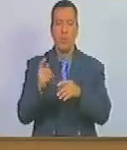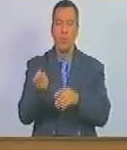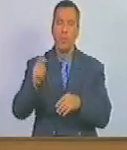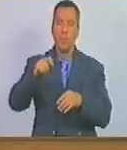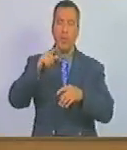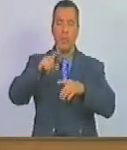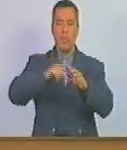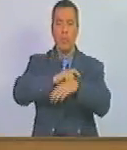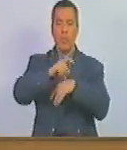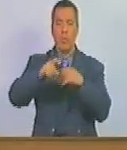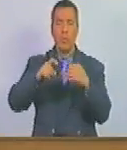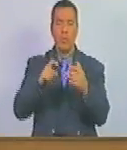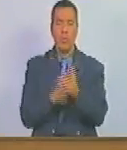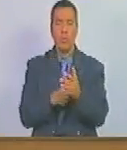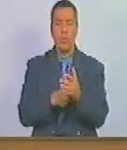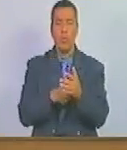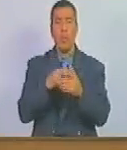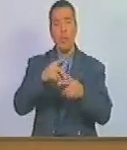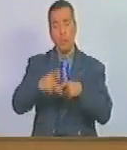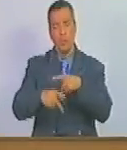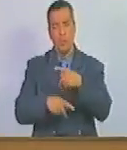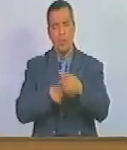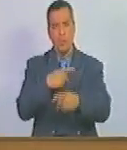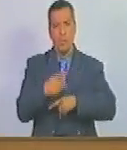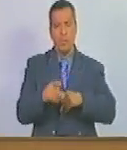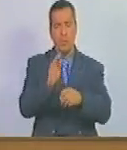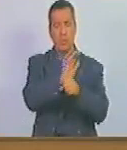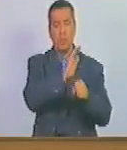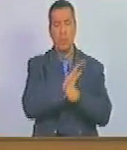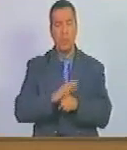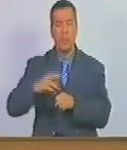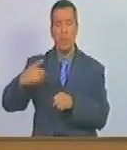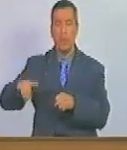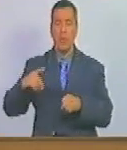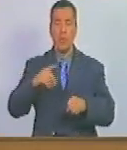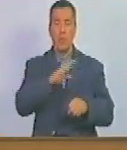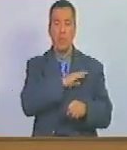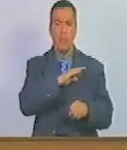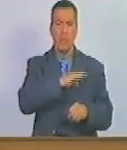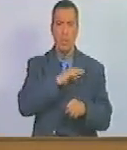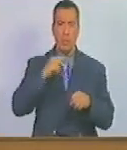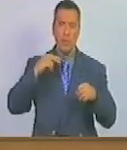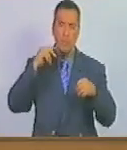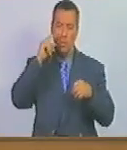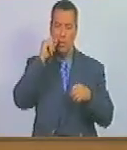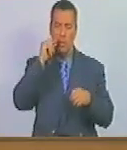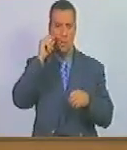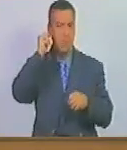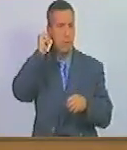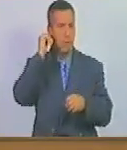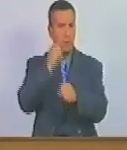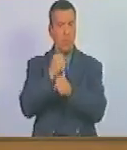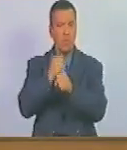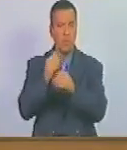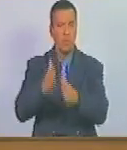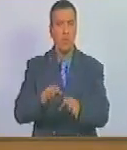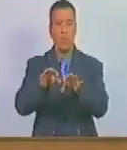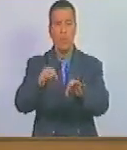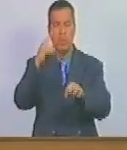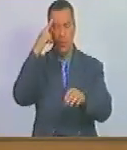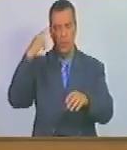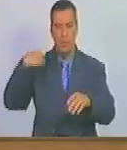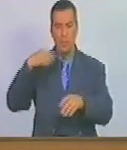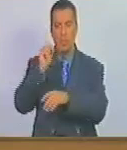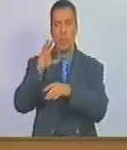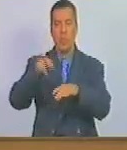completa y progresiva en la protección de los derechos de los trabajadores y los trabajadores son invitados de honor de